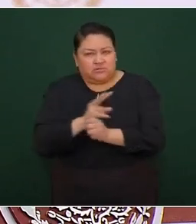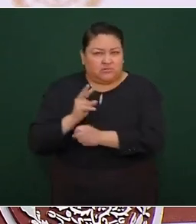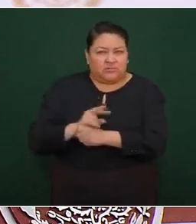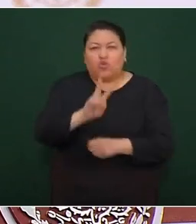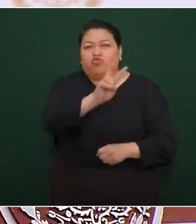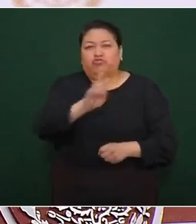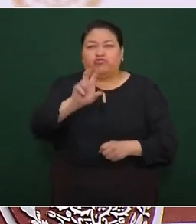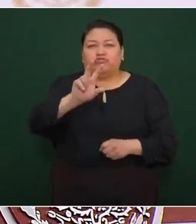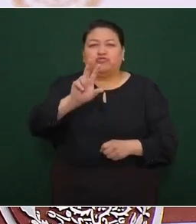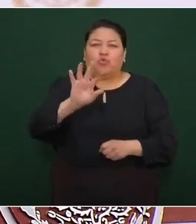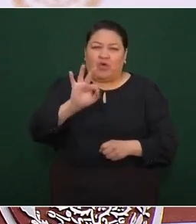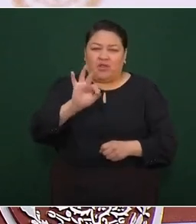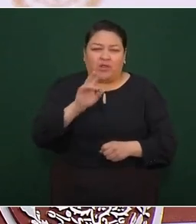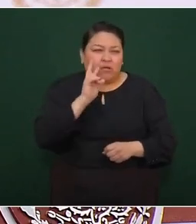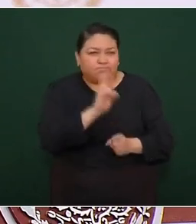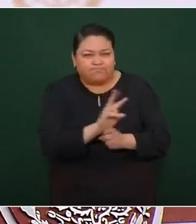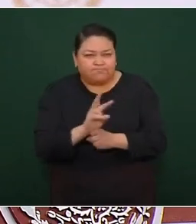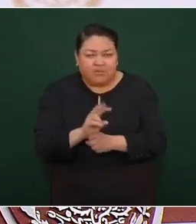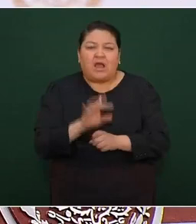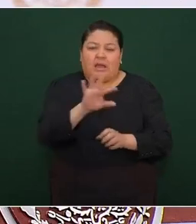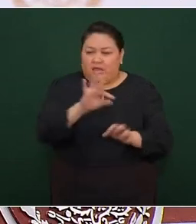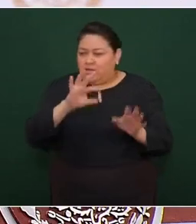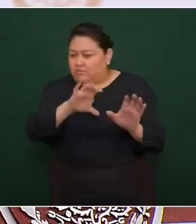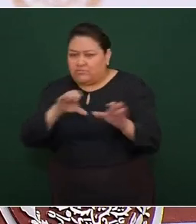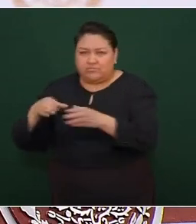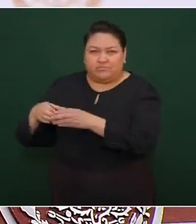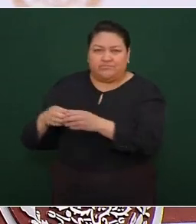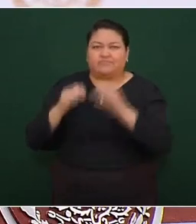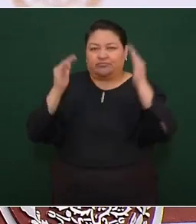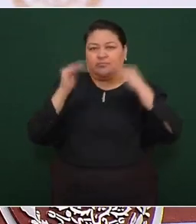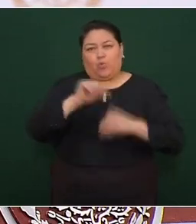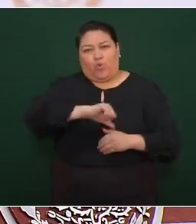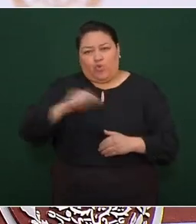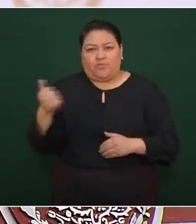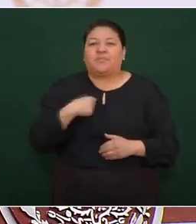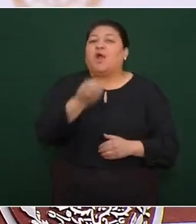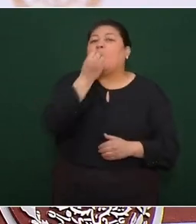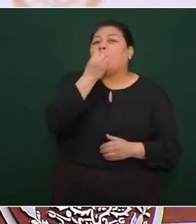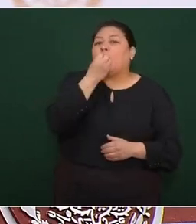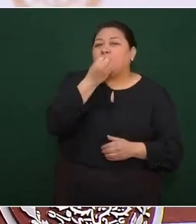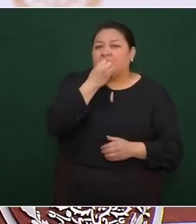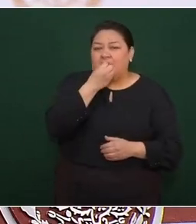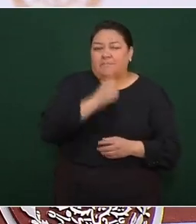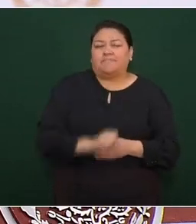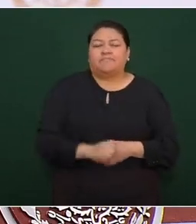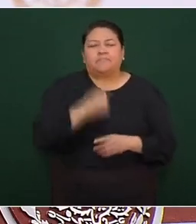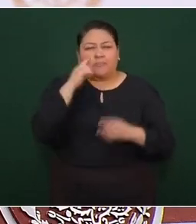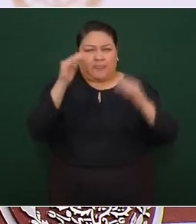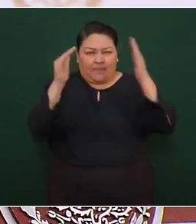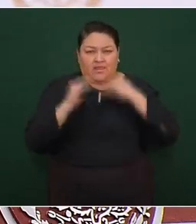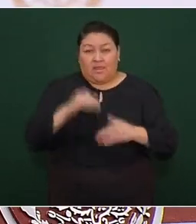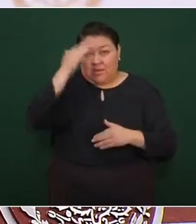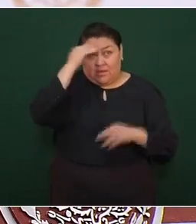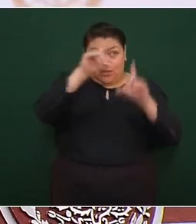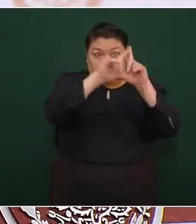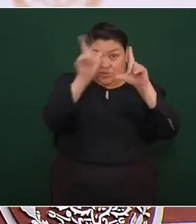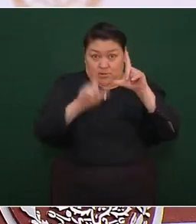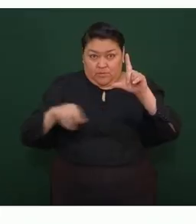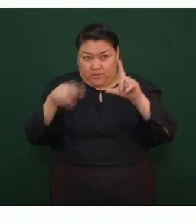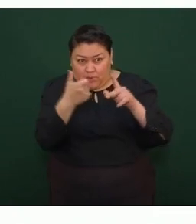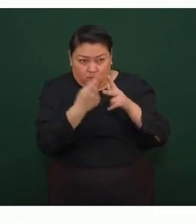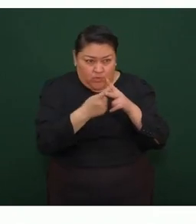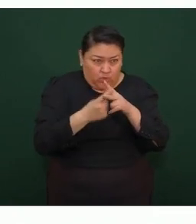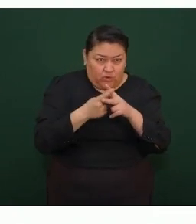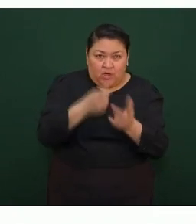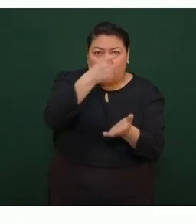verificados. Y pasamos ahora al tema de canasta básica. Observamos que el Índice Nacional de Precios al